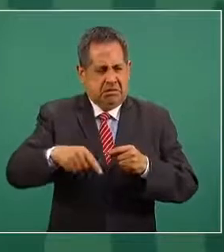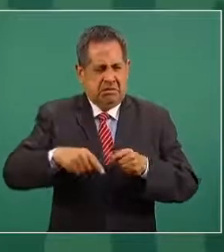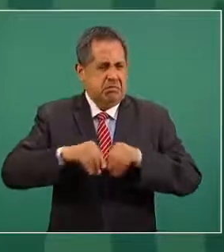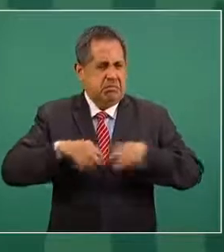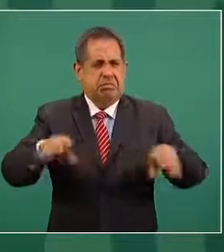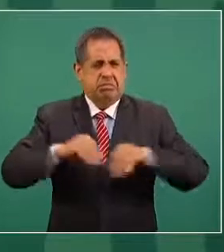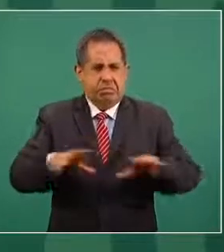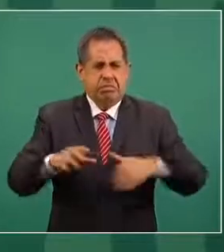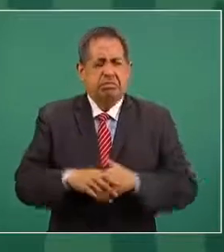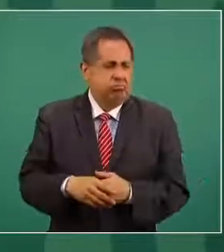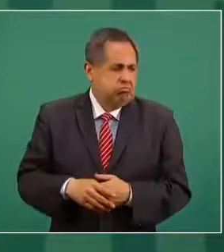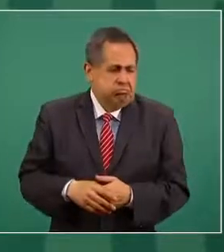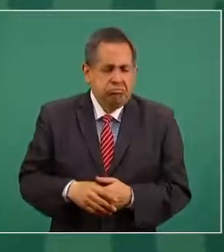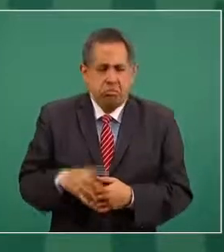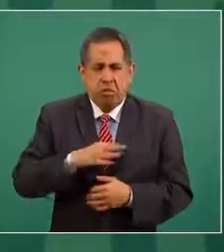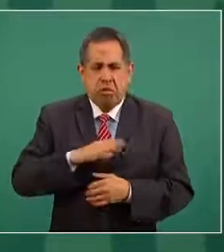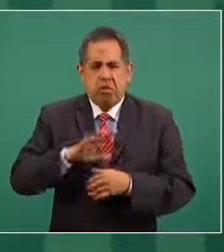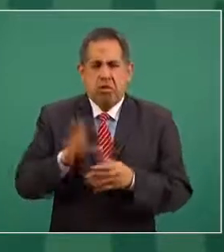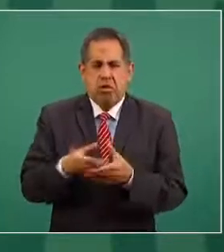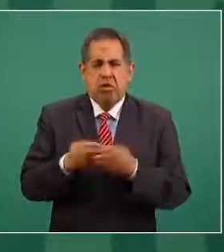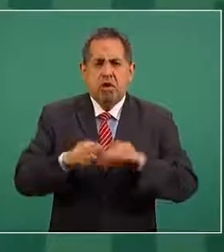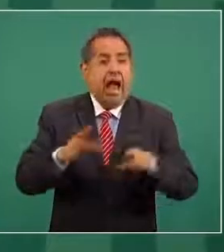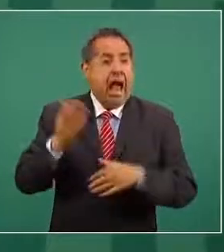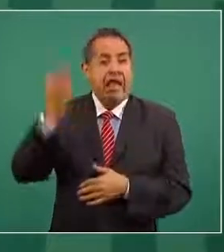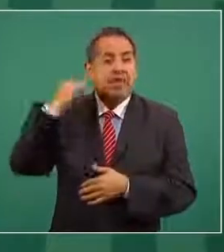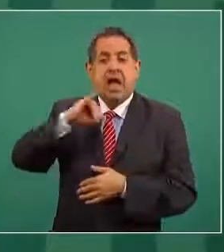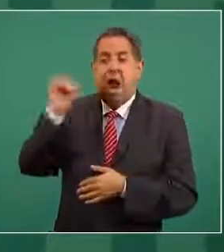y así lo haremos. Nunca se ha hecho.